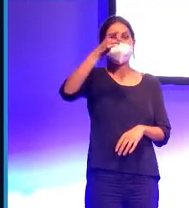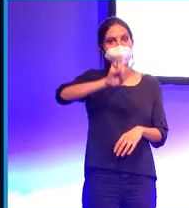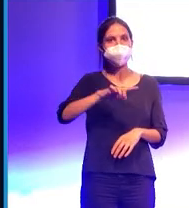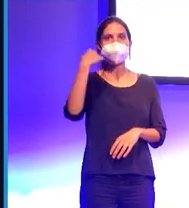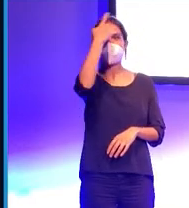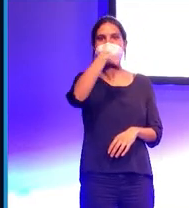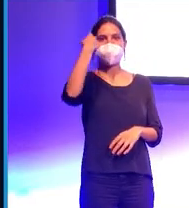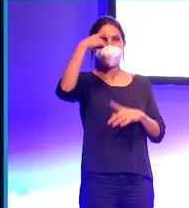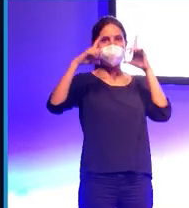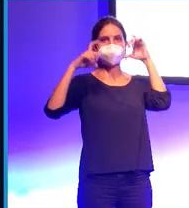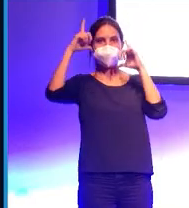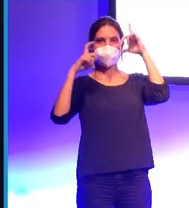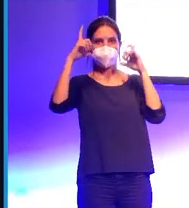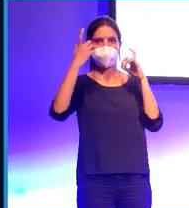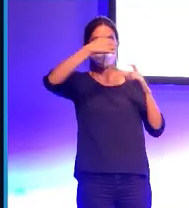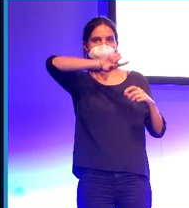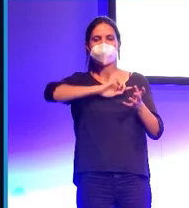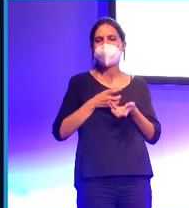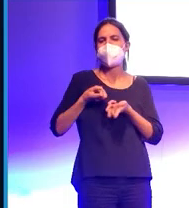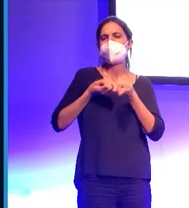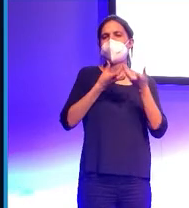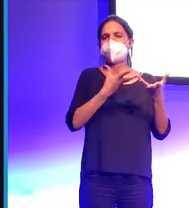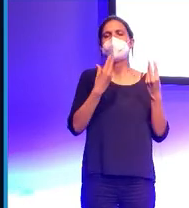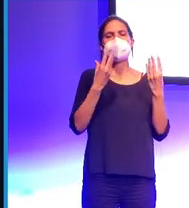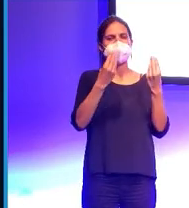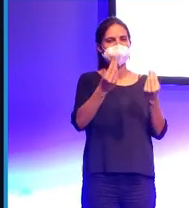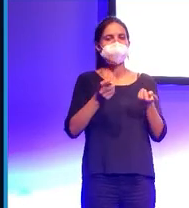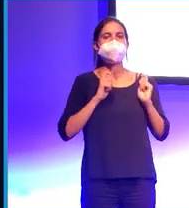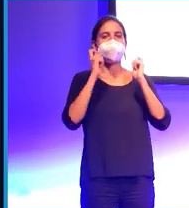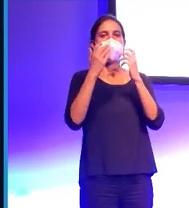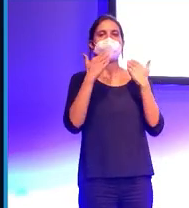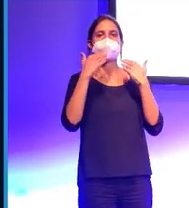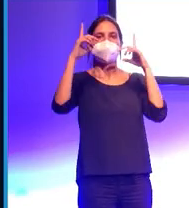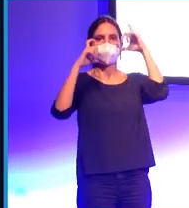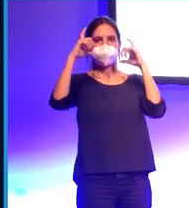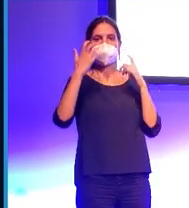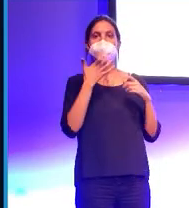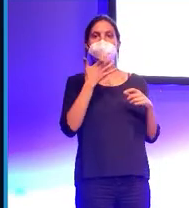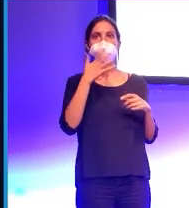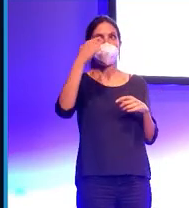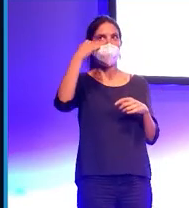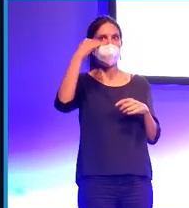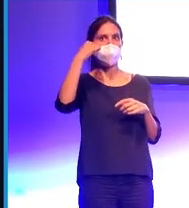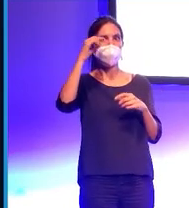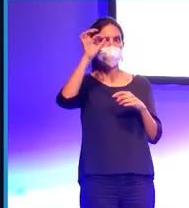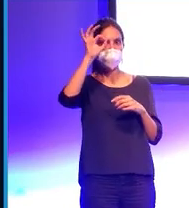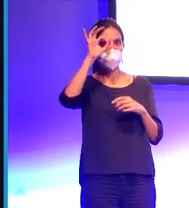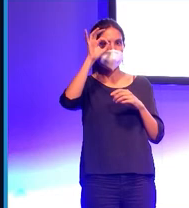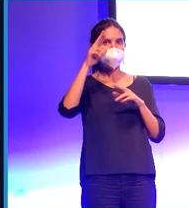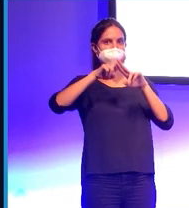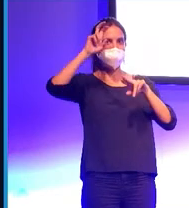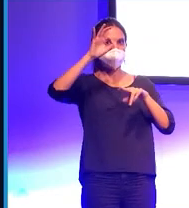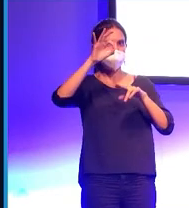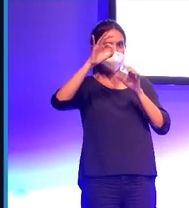expresión facial. Nosotros expresamos mucha información con la cara. Señales más sutiles. La dilatación de la pupila puede cambiar también en función de las